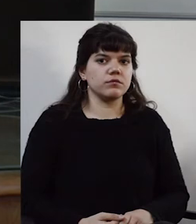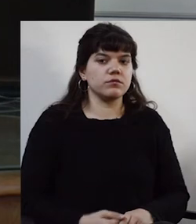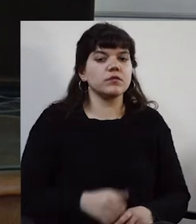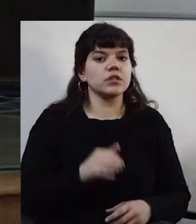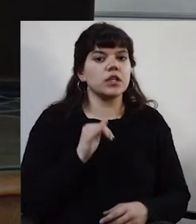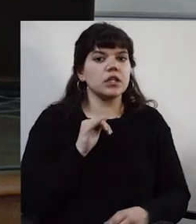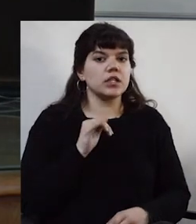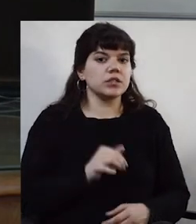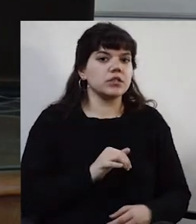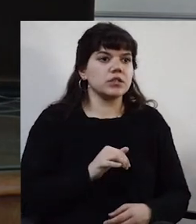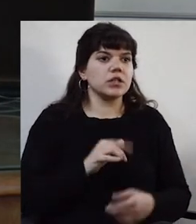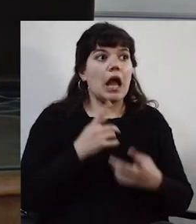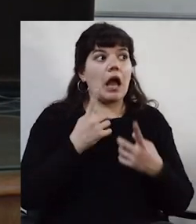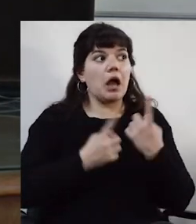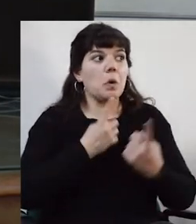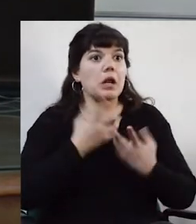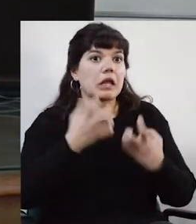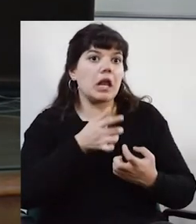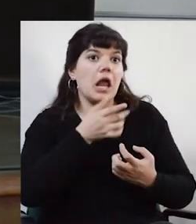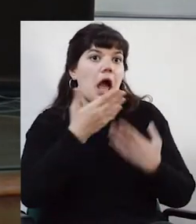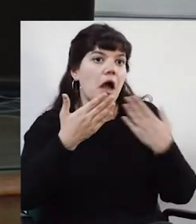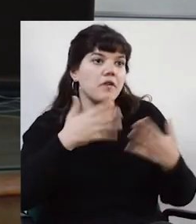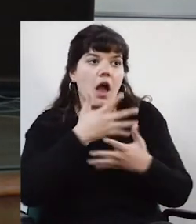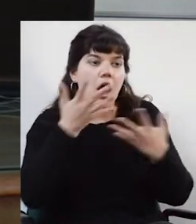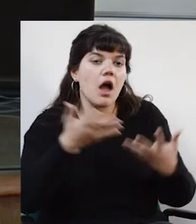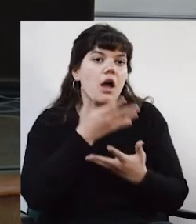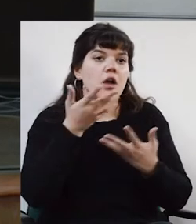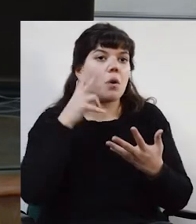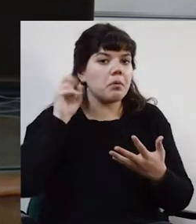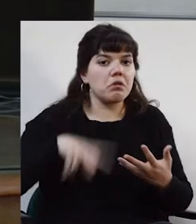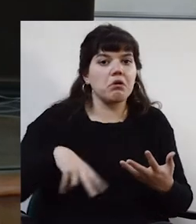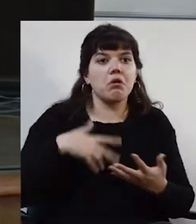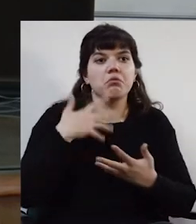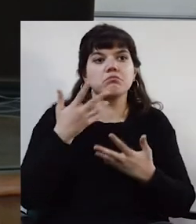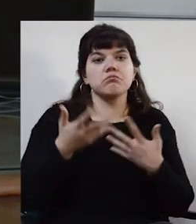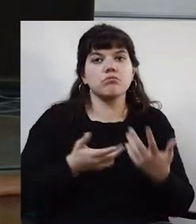Sí, sí, ¿hay alguien que quiere hacer algún comentario en relación a esto?